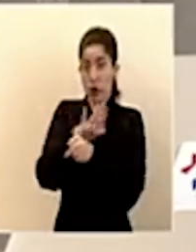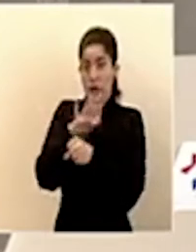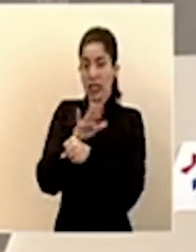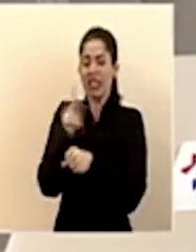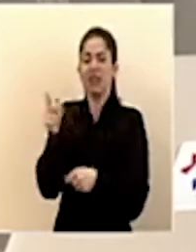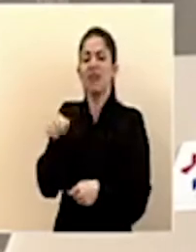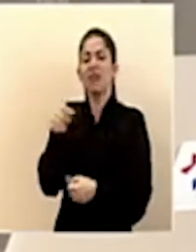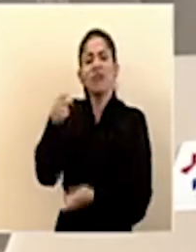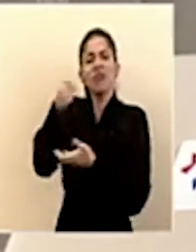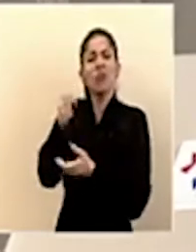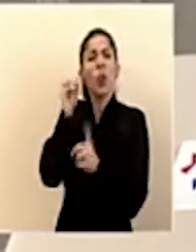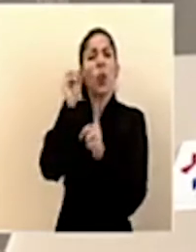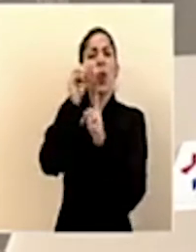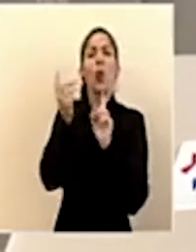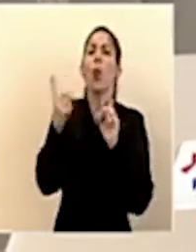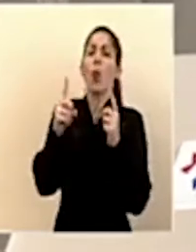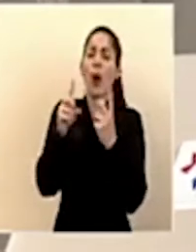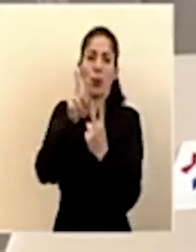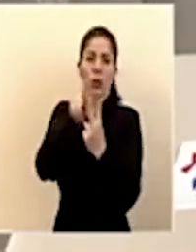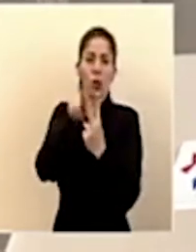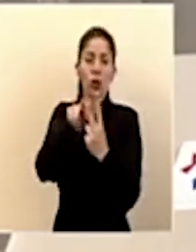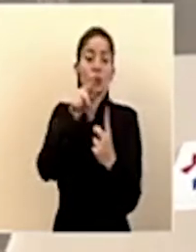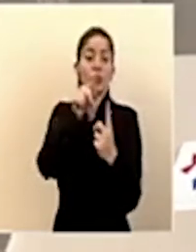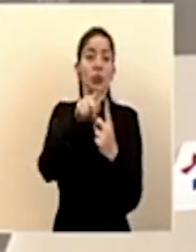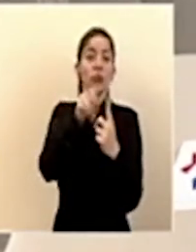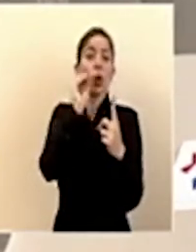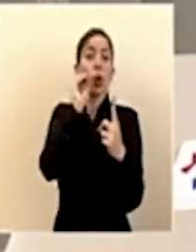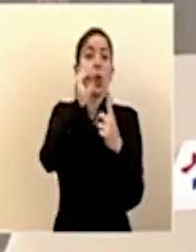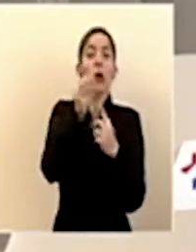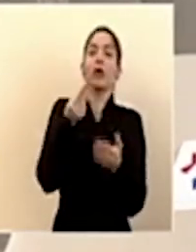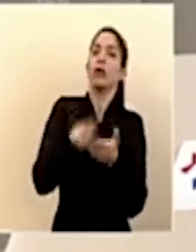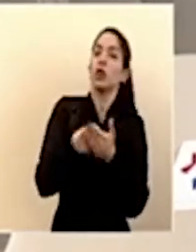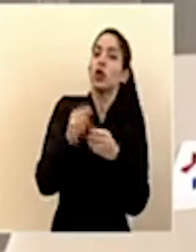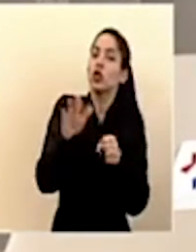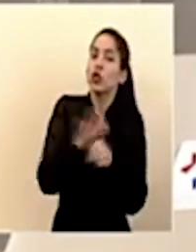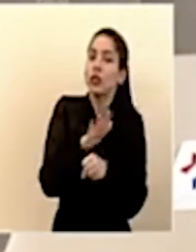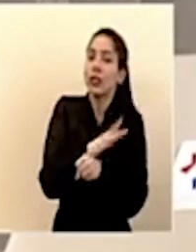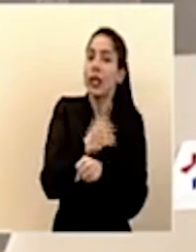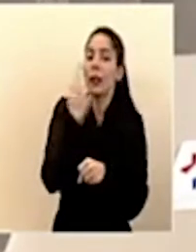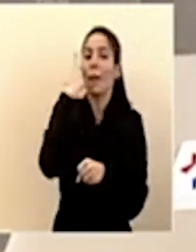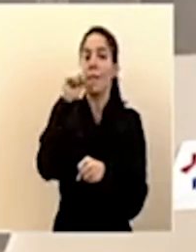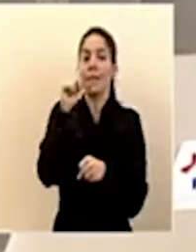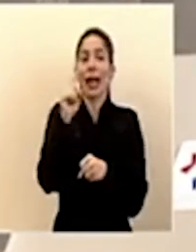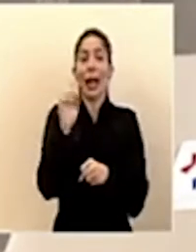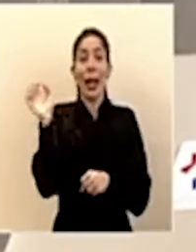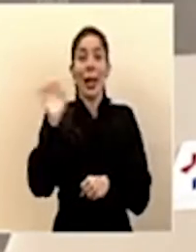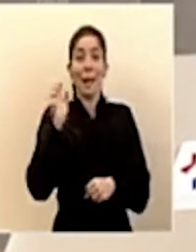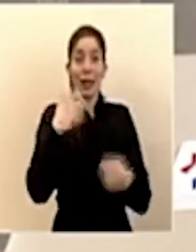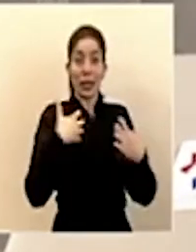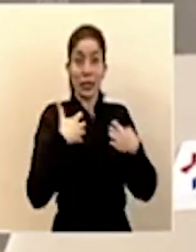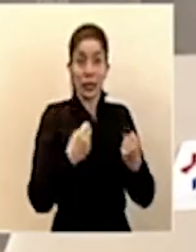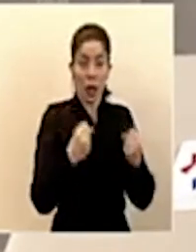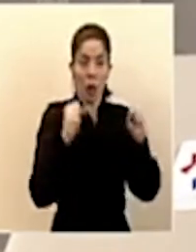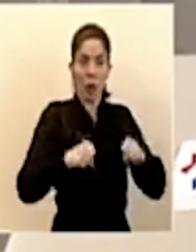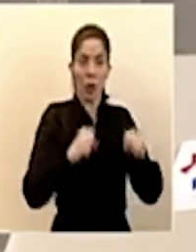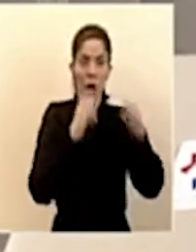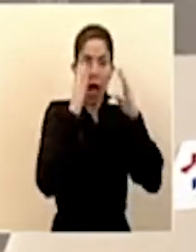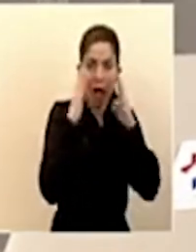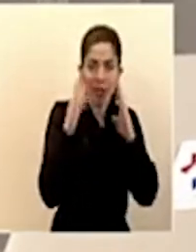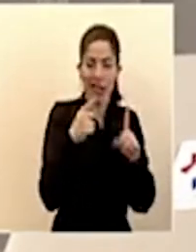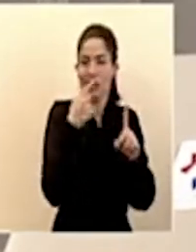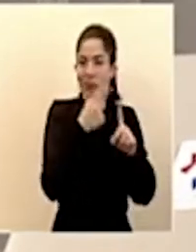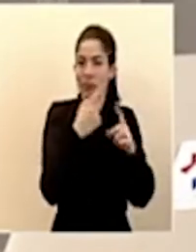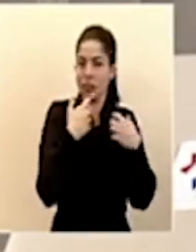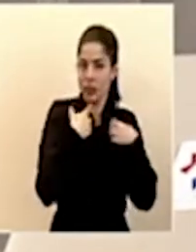objetivos. Un objetivo es tener los recursos suficientes para atender la emergencia sanitaria, todo lo que es salud